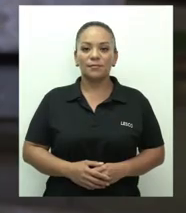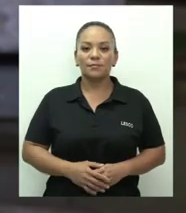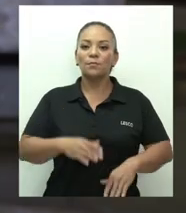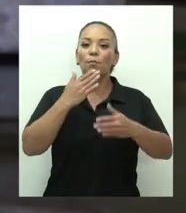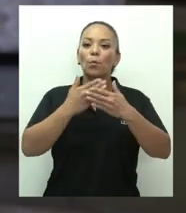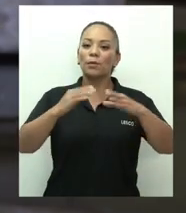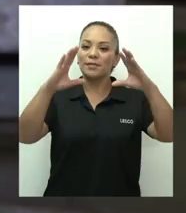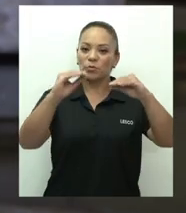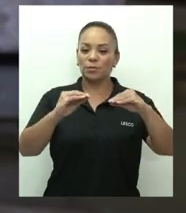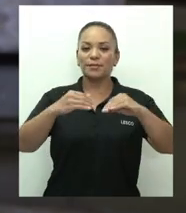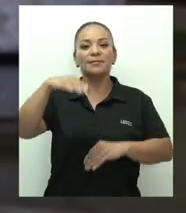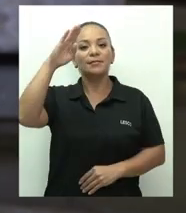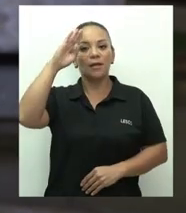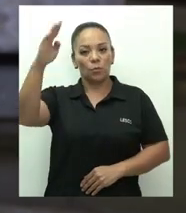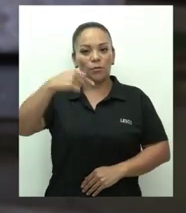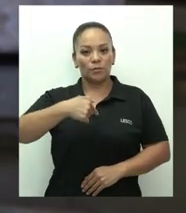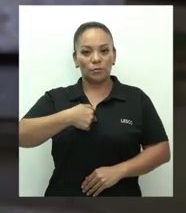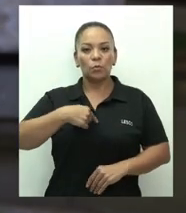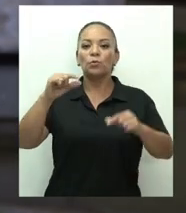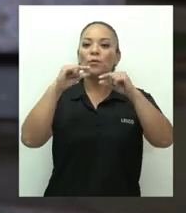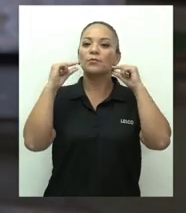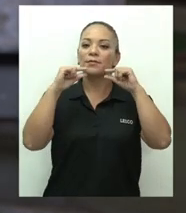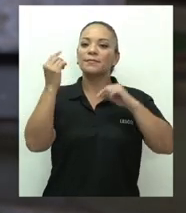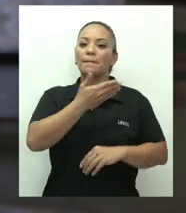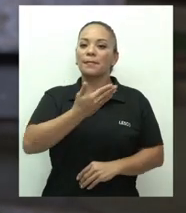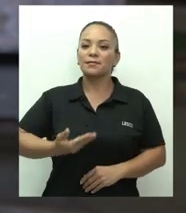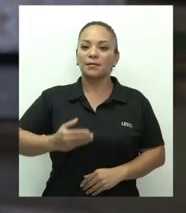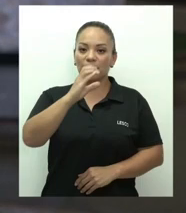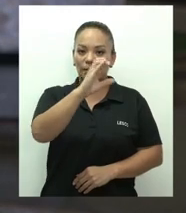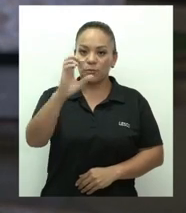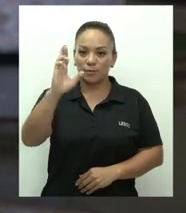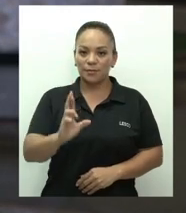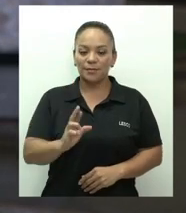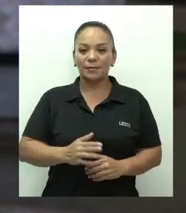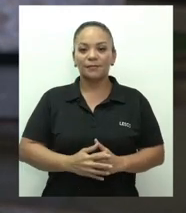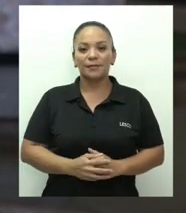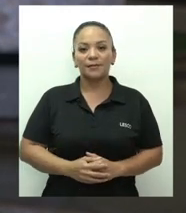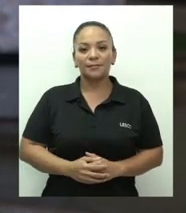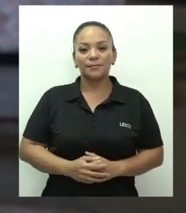Muy buenas noches, los saluda Rodrigo Chávez, Presidente de la República.